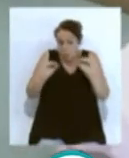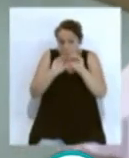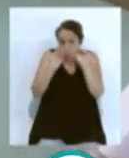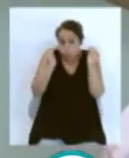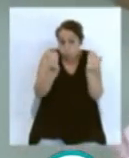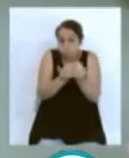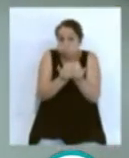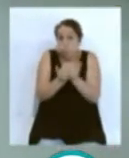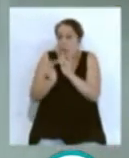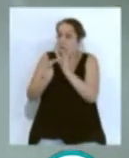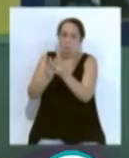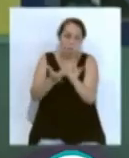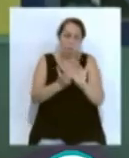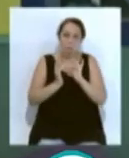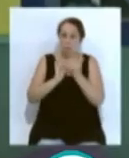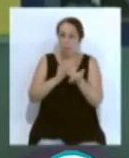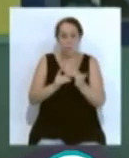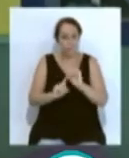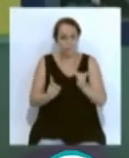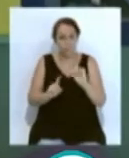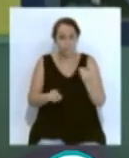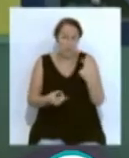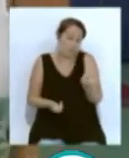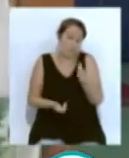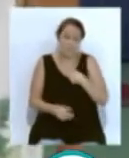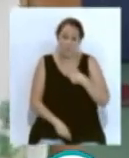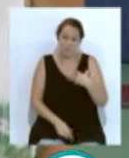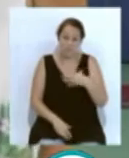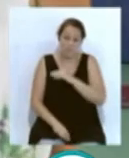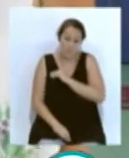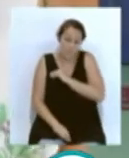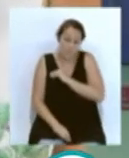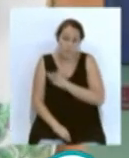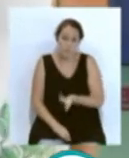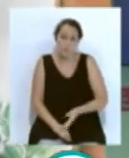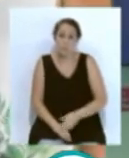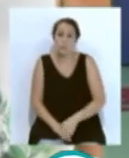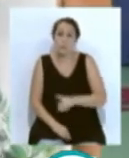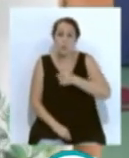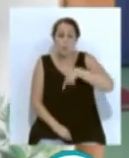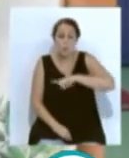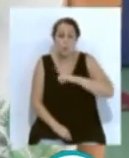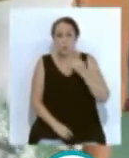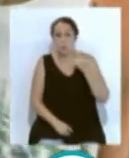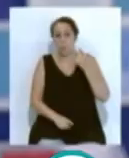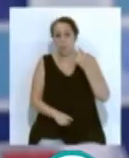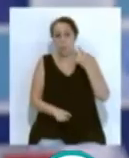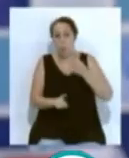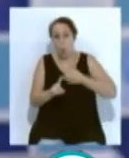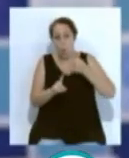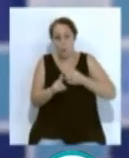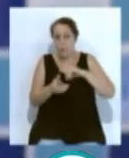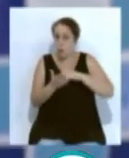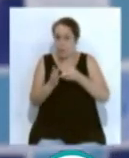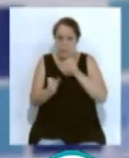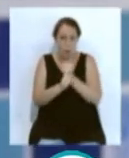relacionar unos con otros, que eso es lo que nosotros lamentamos. Nosotros vamos a seguir empleando la misma metodología de